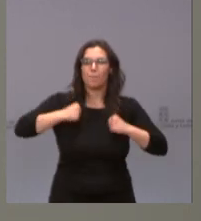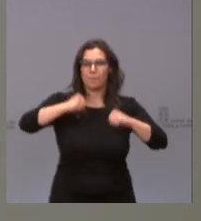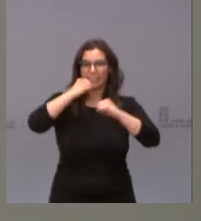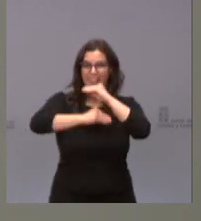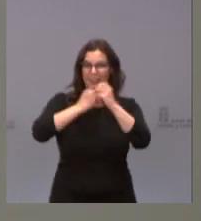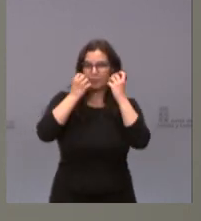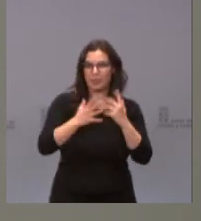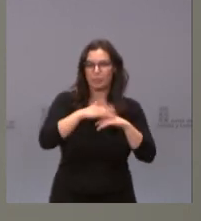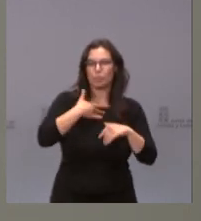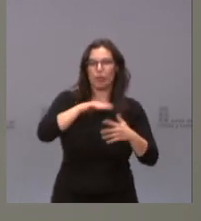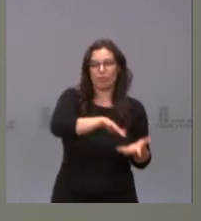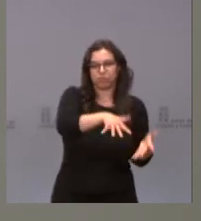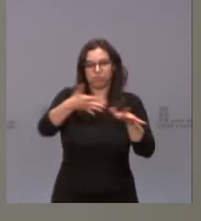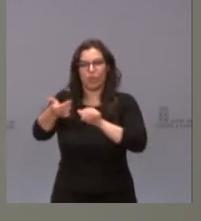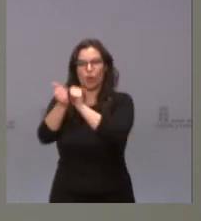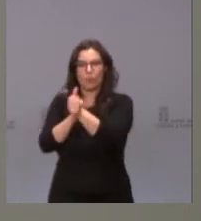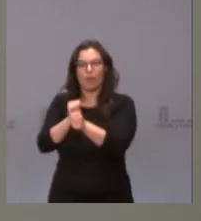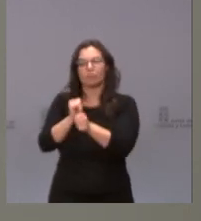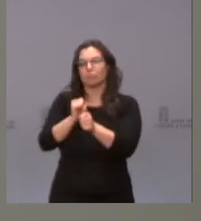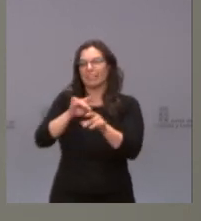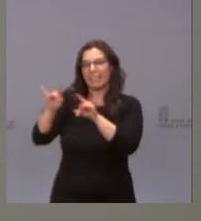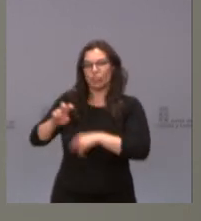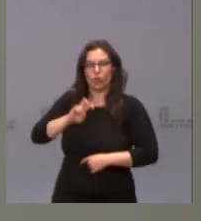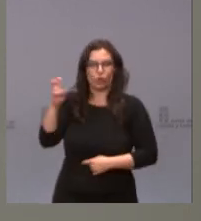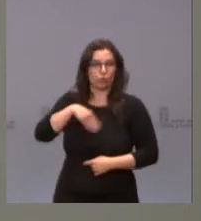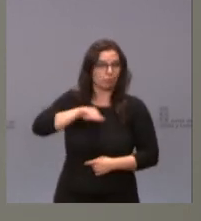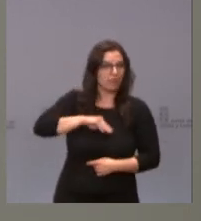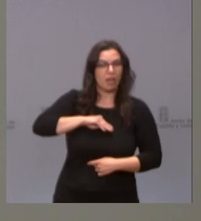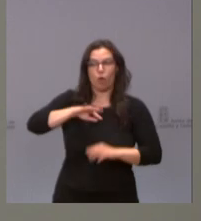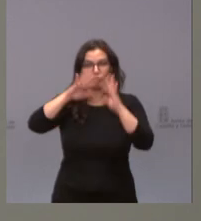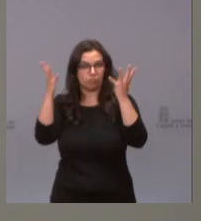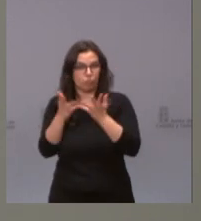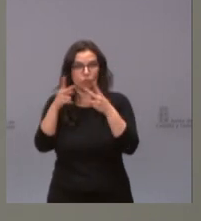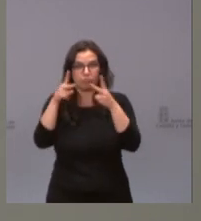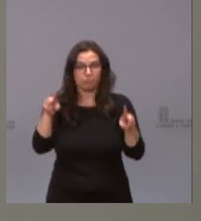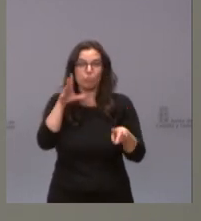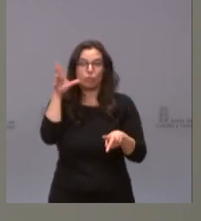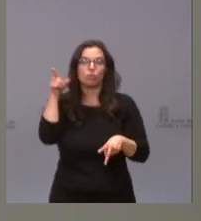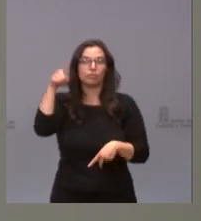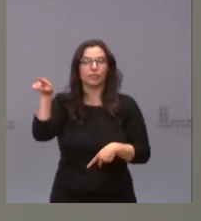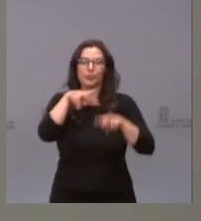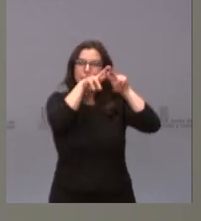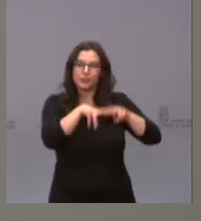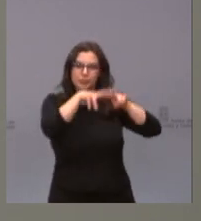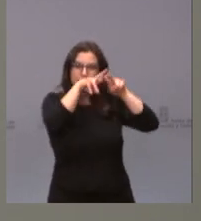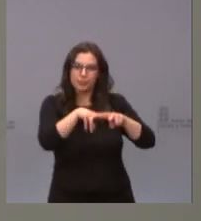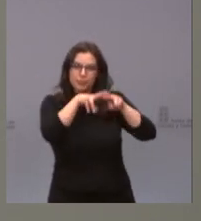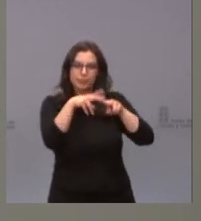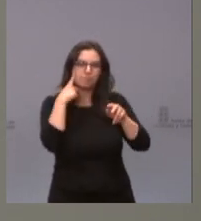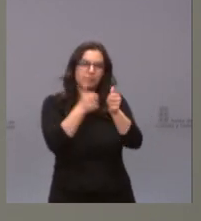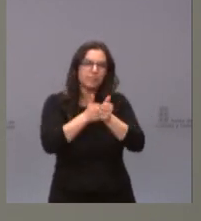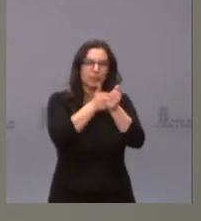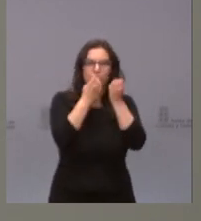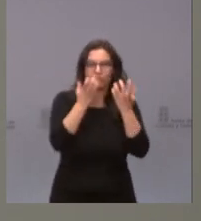que pueda ser extrapolado a otros territorios, tanto a nivel nacional como internacional. Y en ese sentido está siendo objeto de análisis y seguimiento.